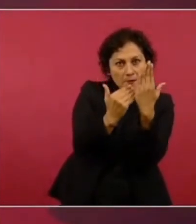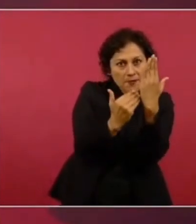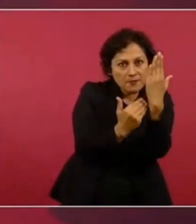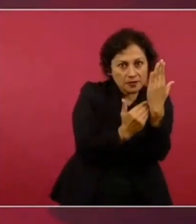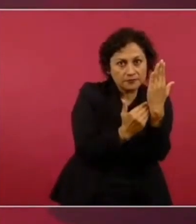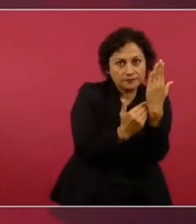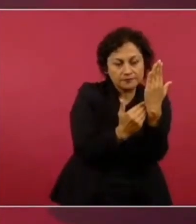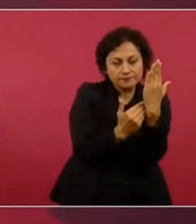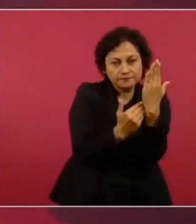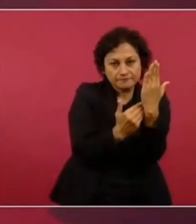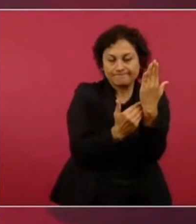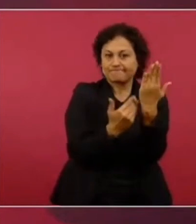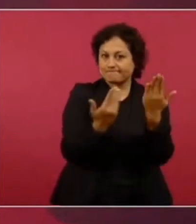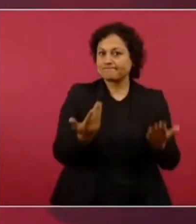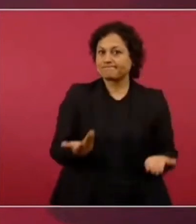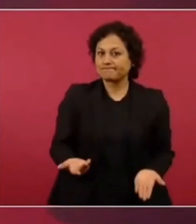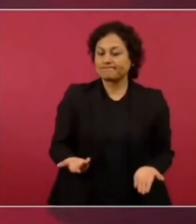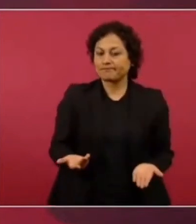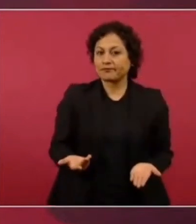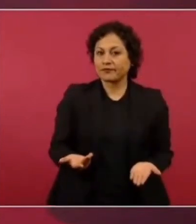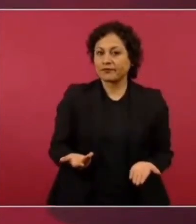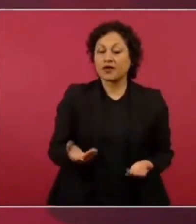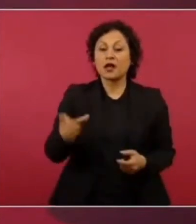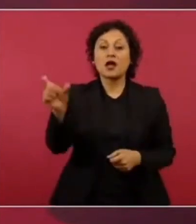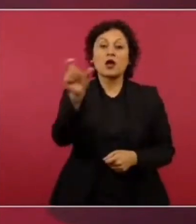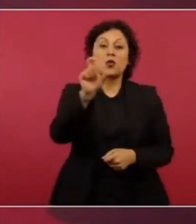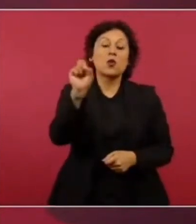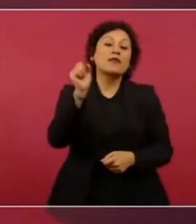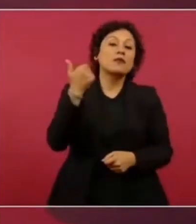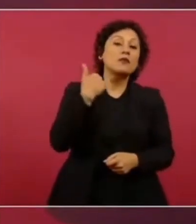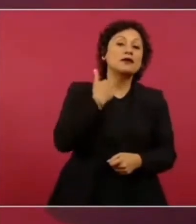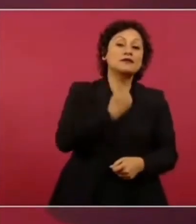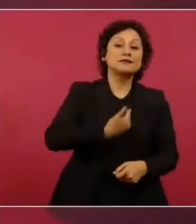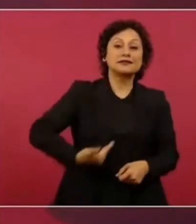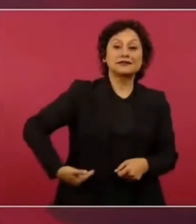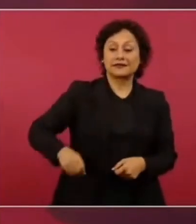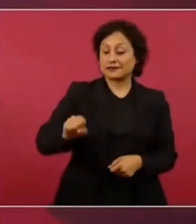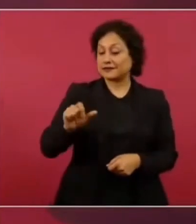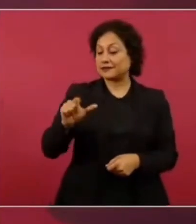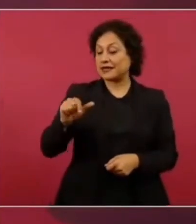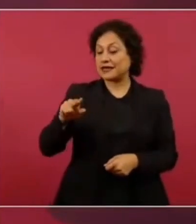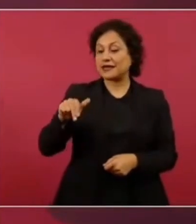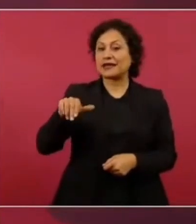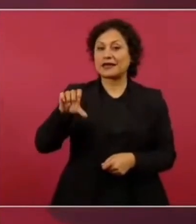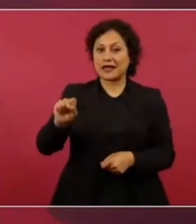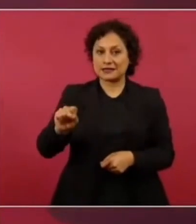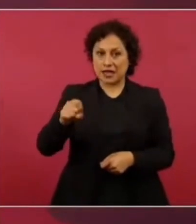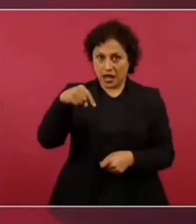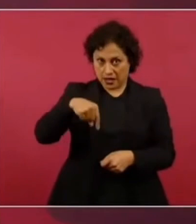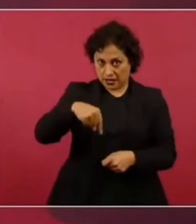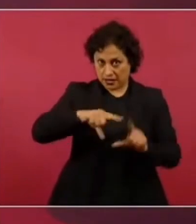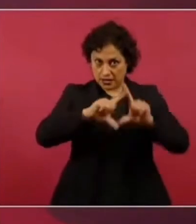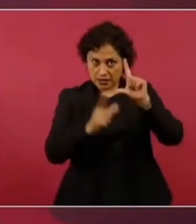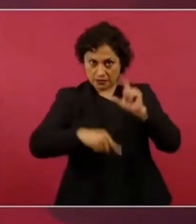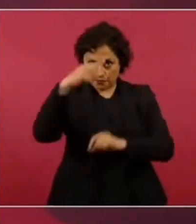Y cuando llega Salinas solo había una familia, un grupo